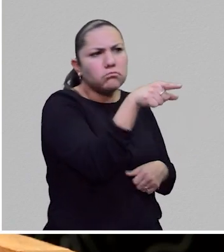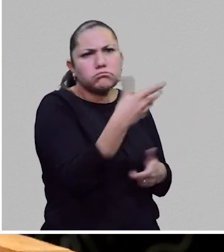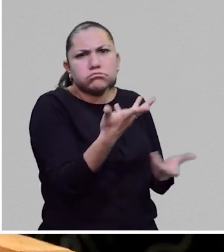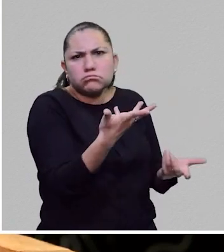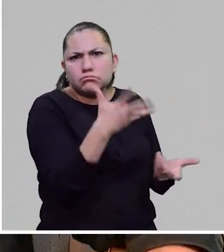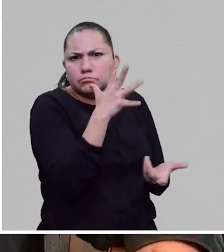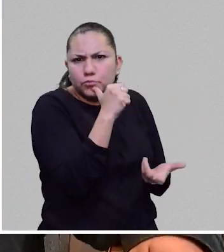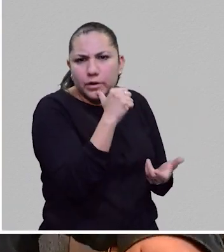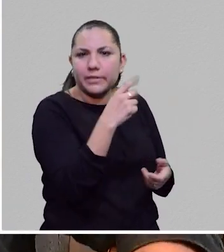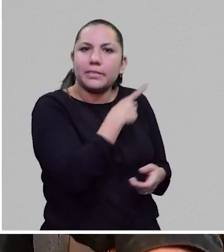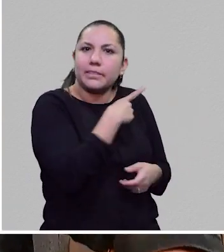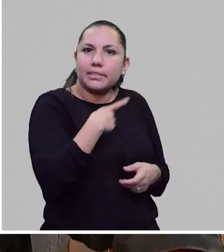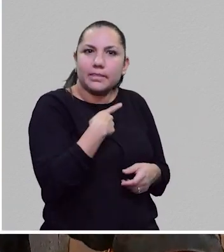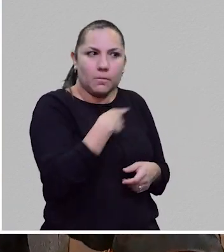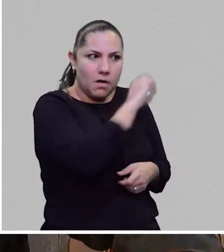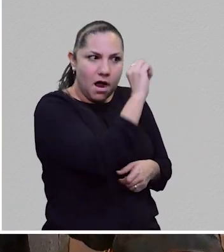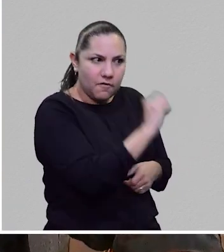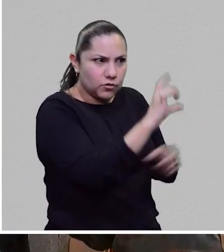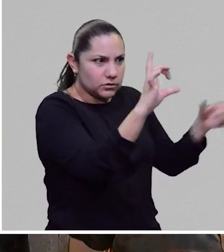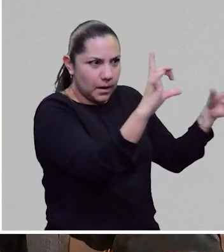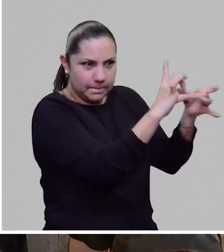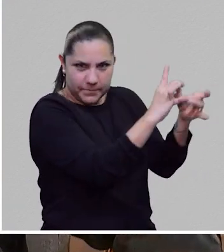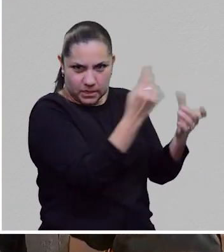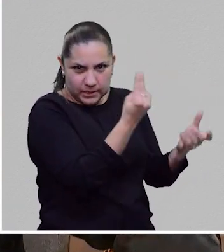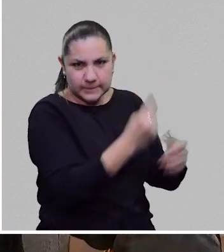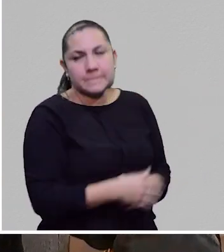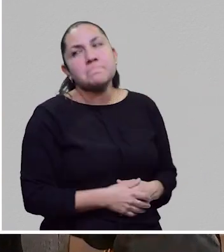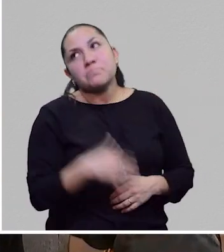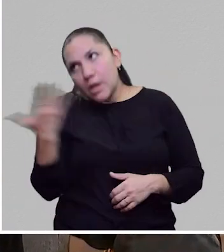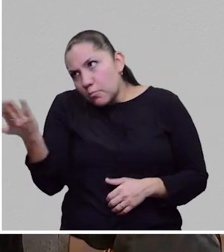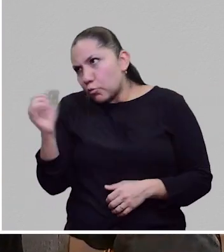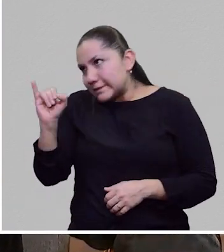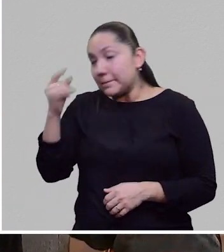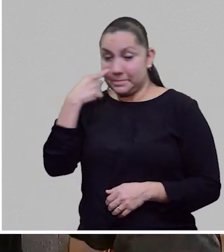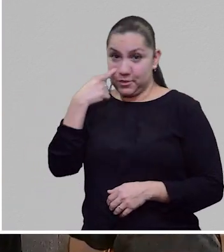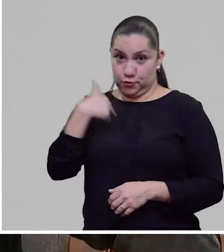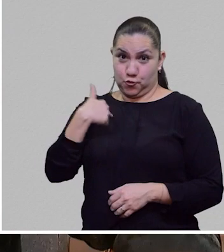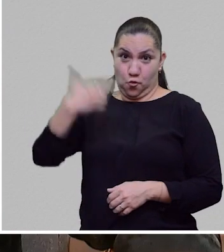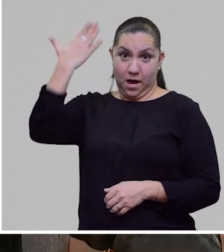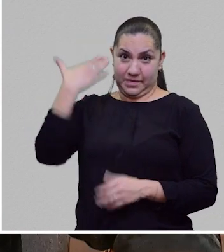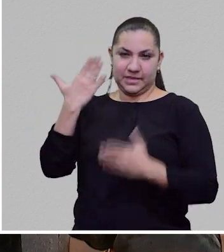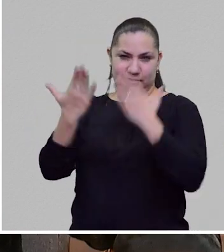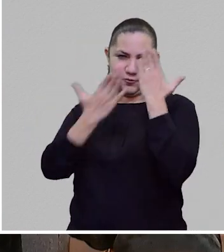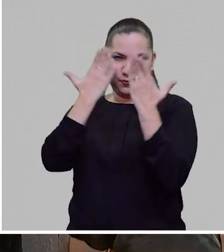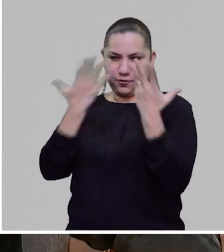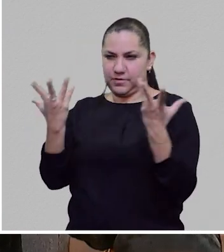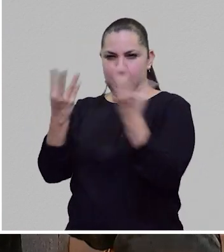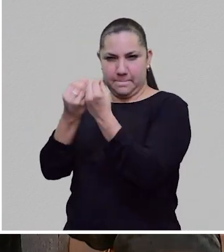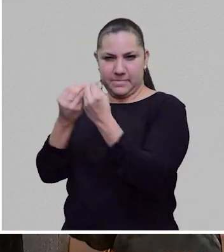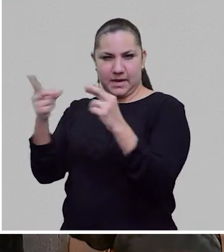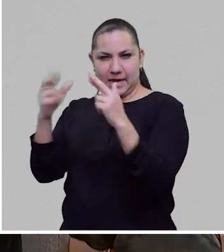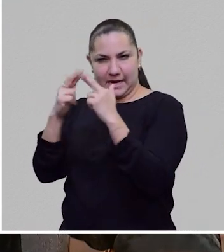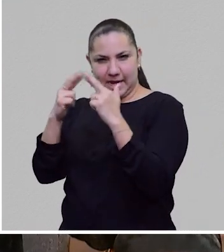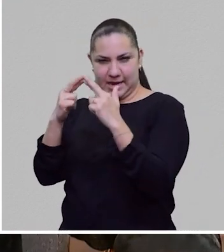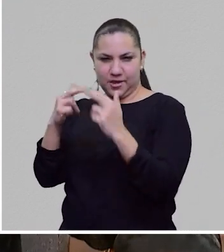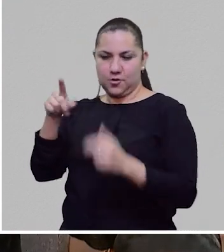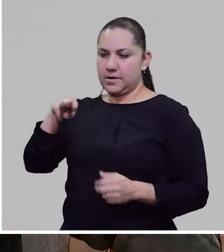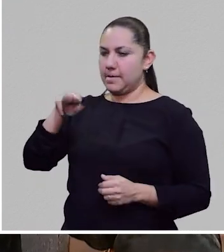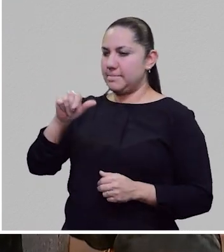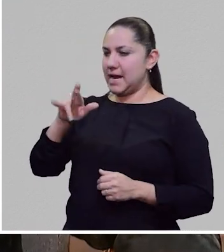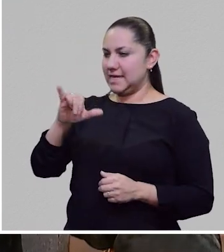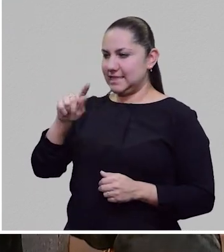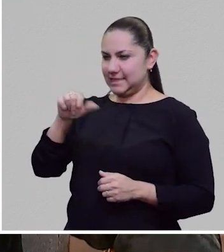Pero ese paralelismo que acabas de hacer es muy pertinente porque, bueno, yo estudié con los maristas y ellos decían, que, muy apologéticos,